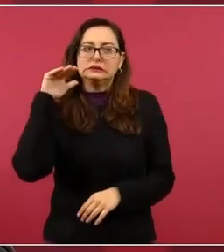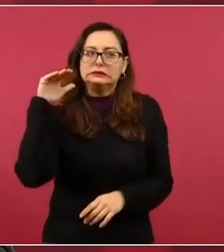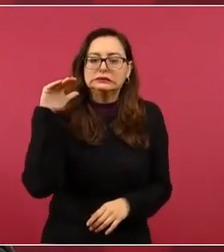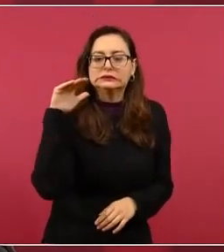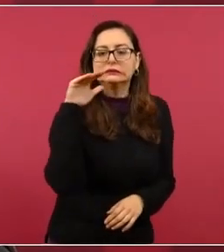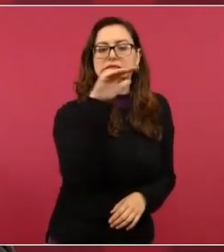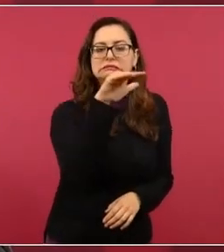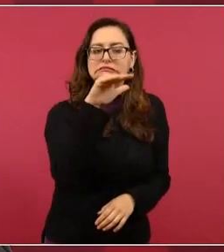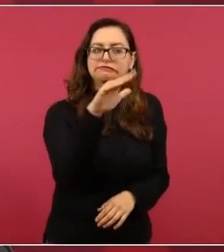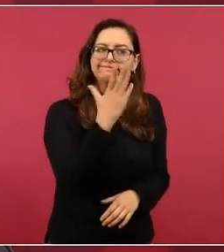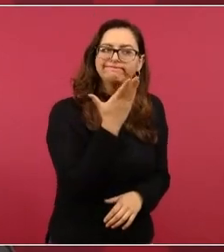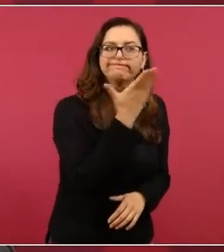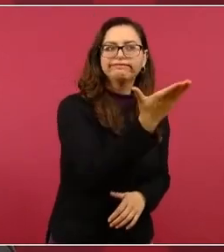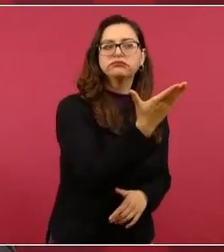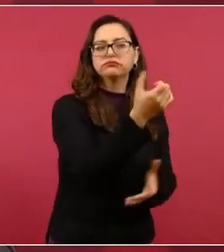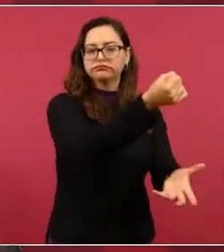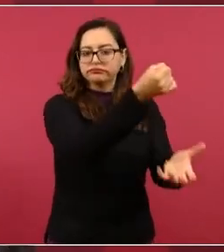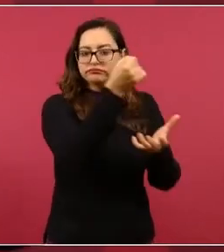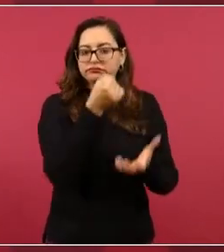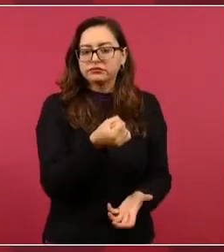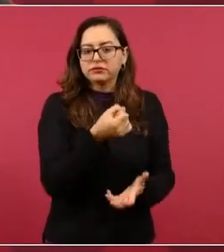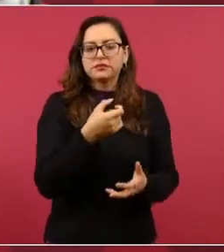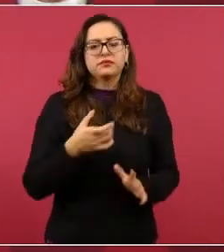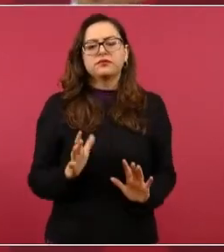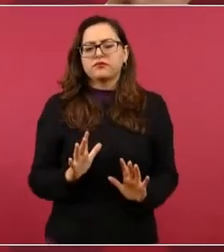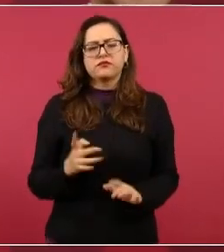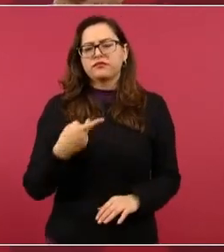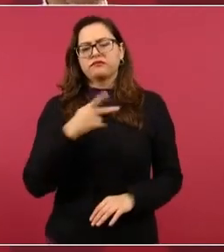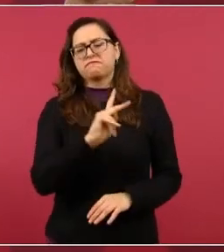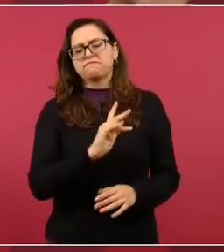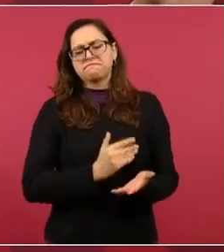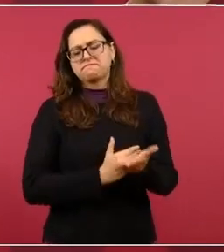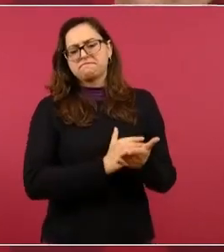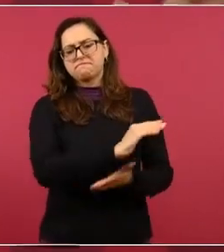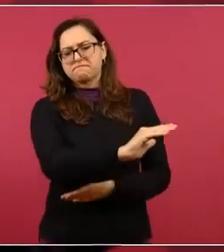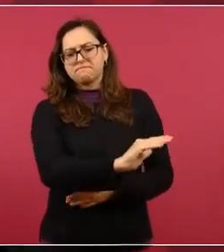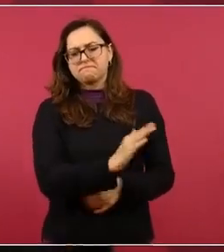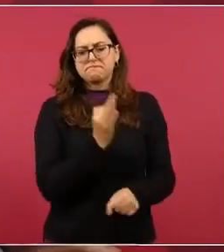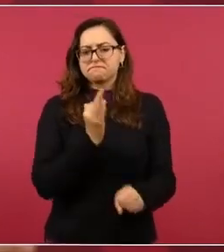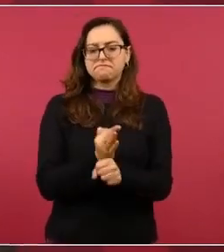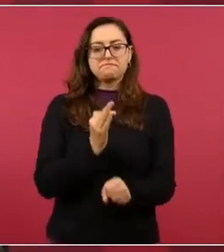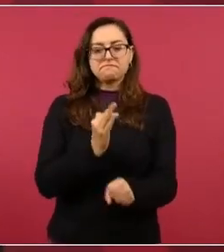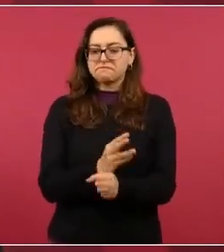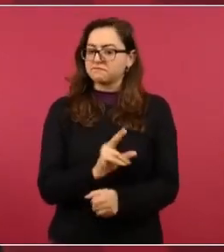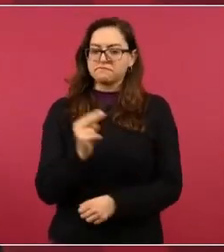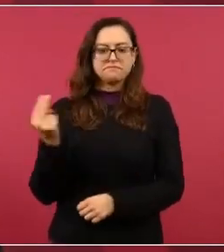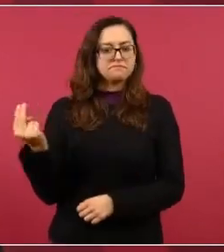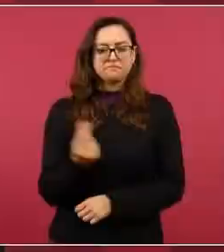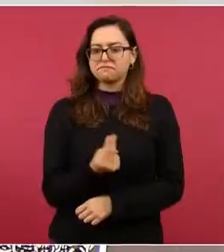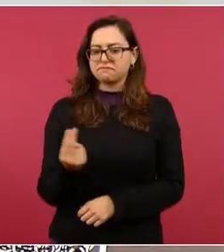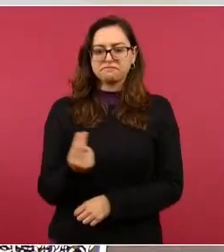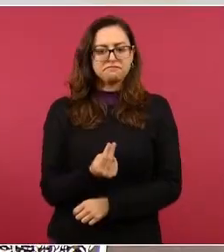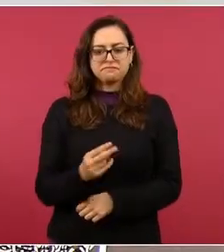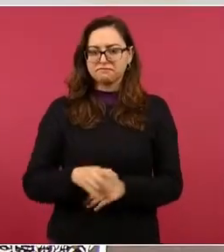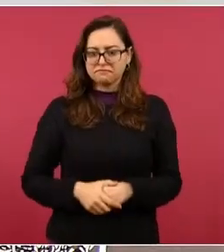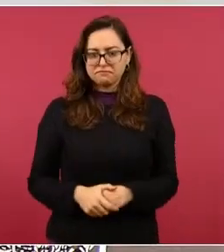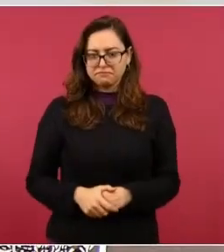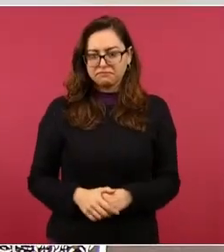para que se tenga una idea de cómo están nuestras finanzas.